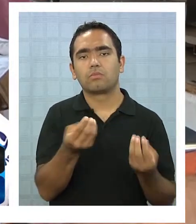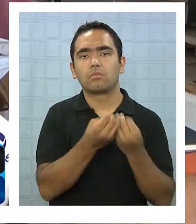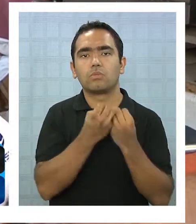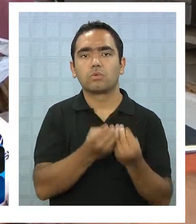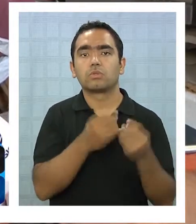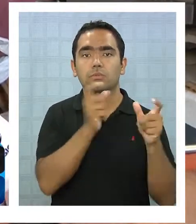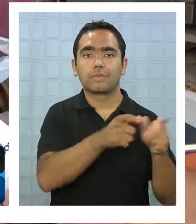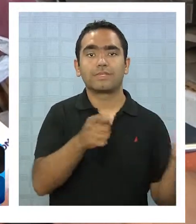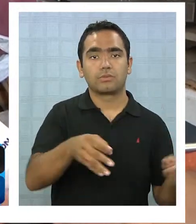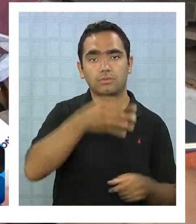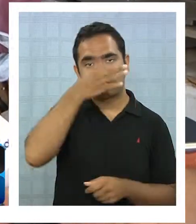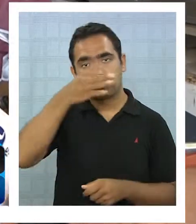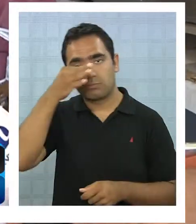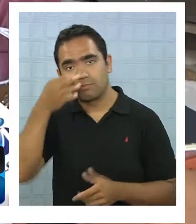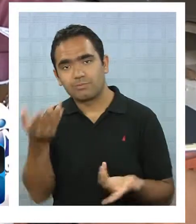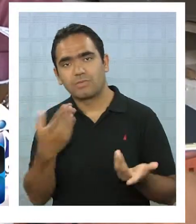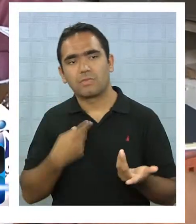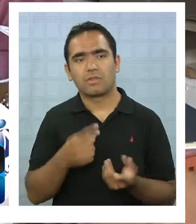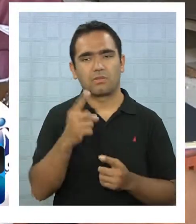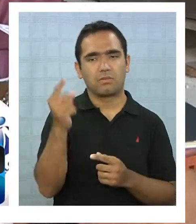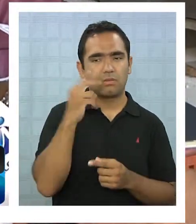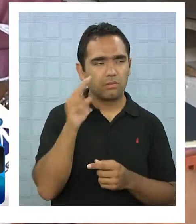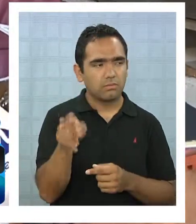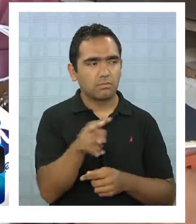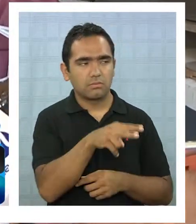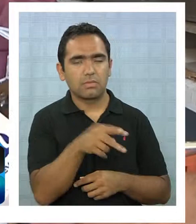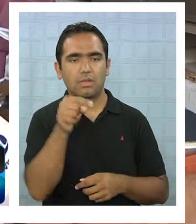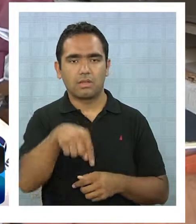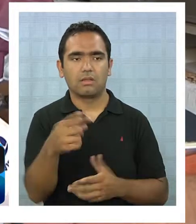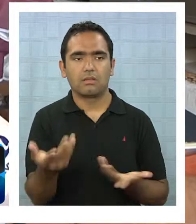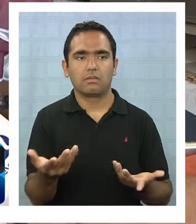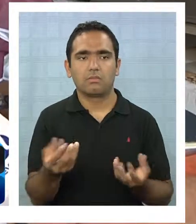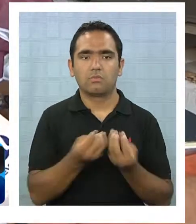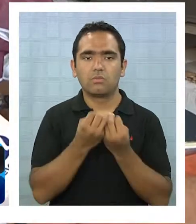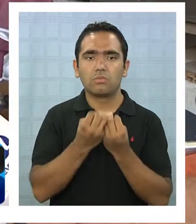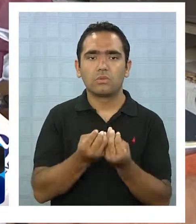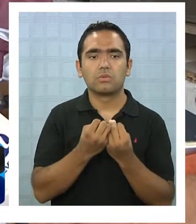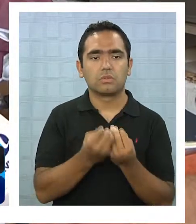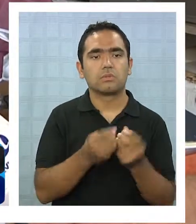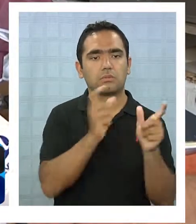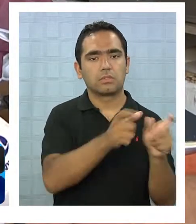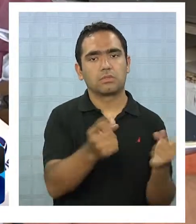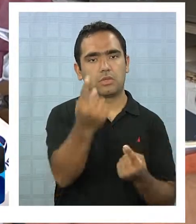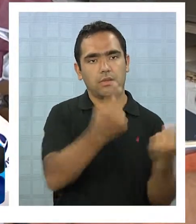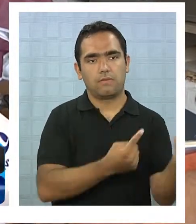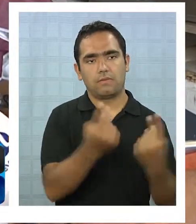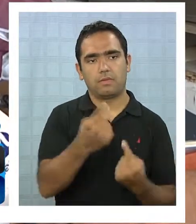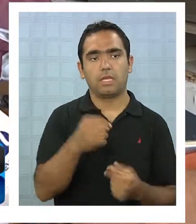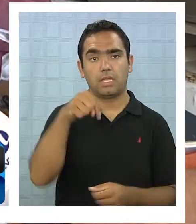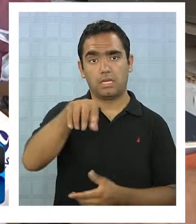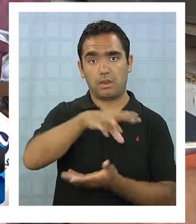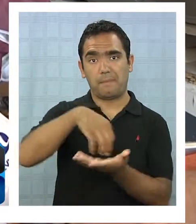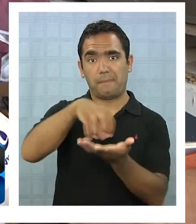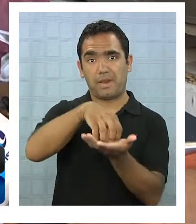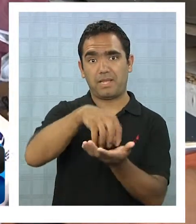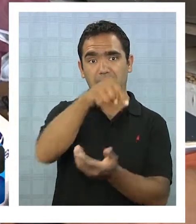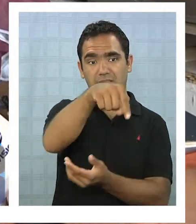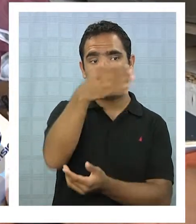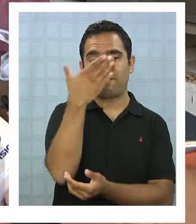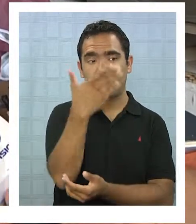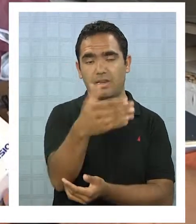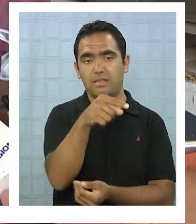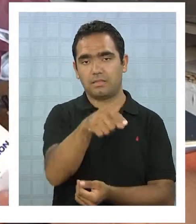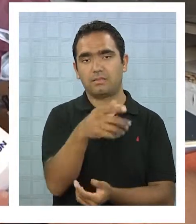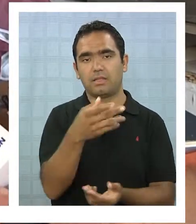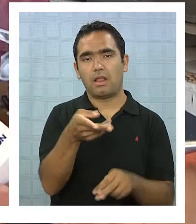la drogadicción, ha combatido mucho acá. Mucha gente de esas viene para acá, en la plaza al menos están ahí acostados,